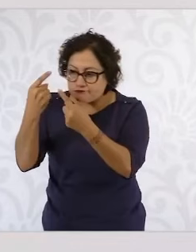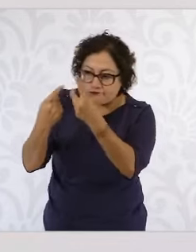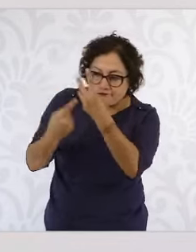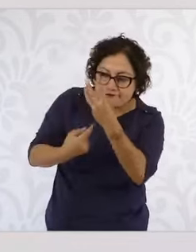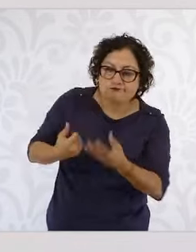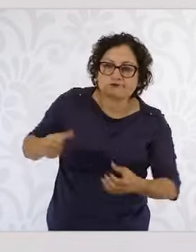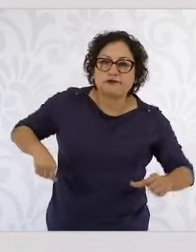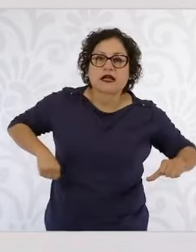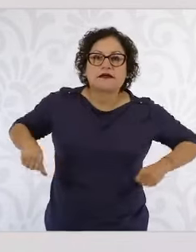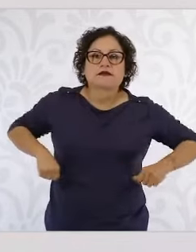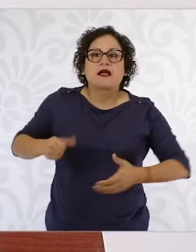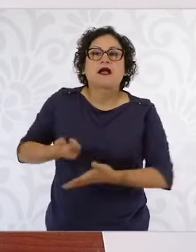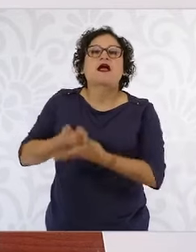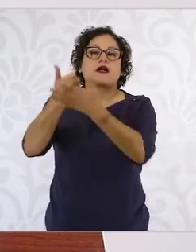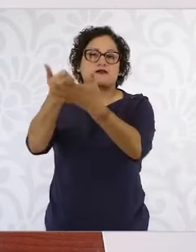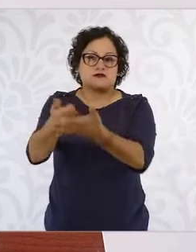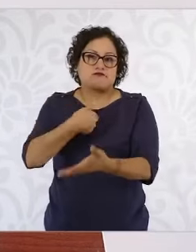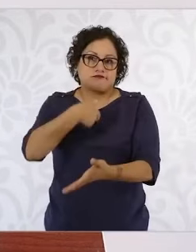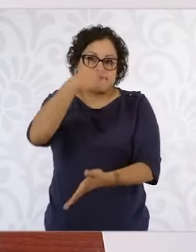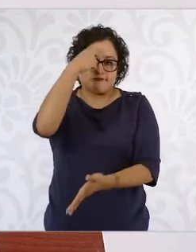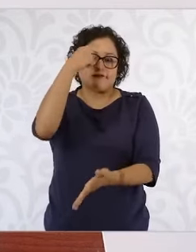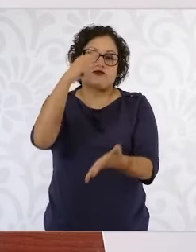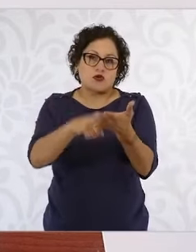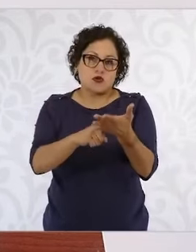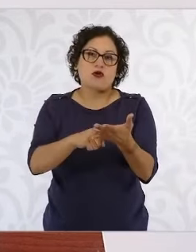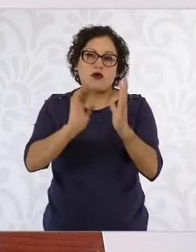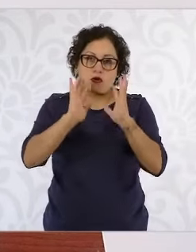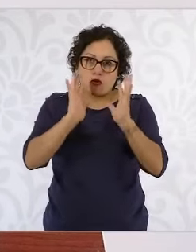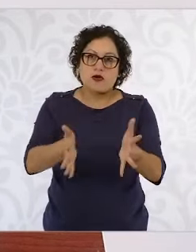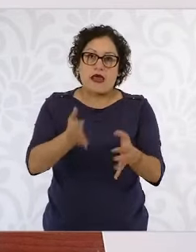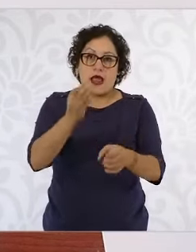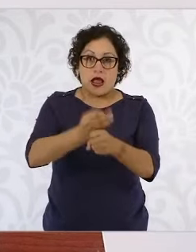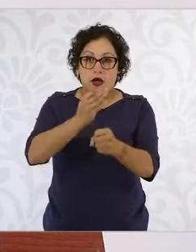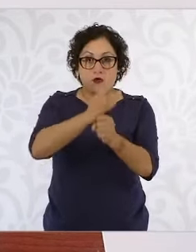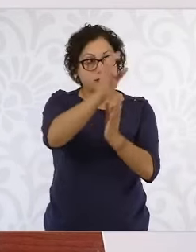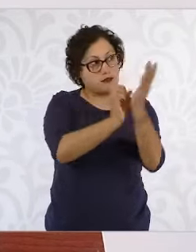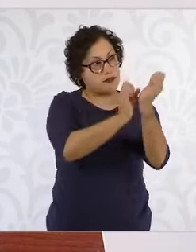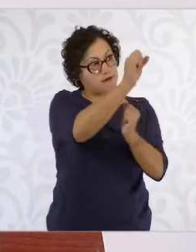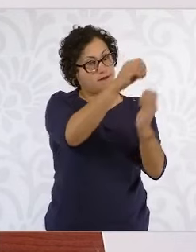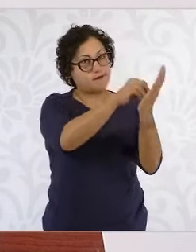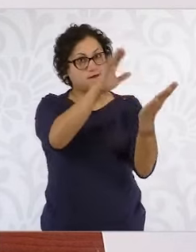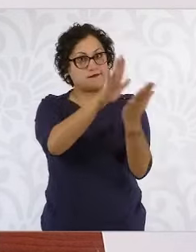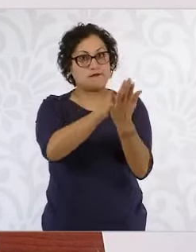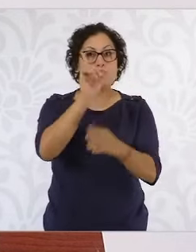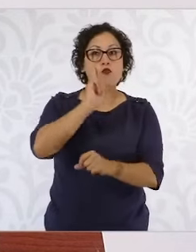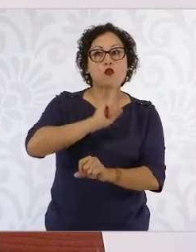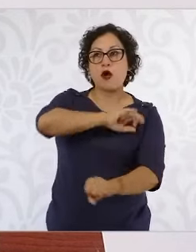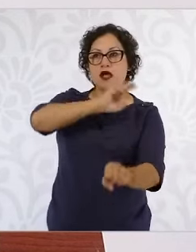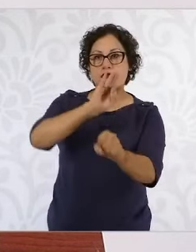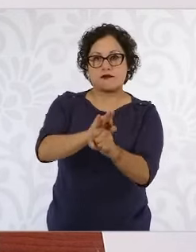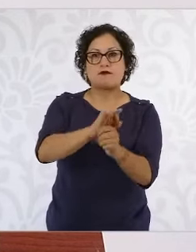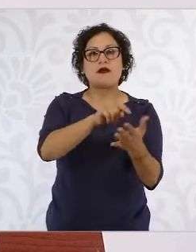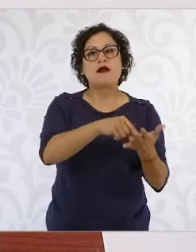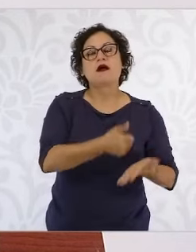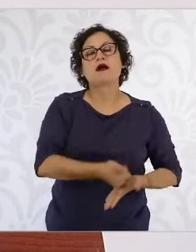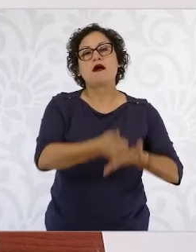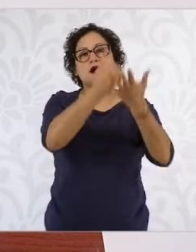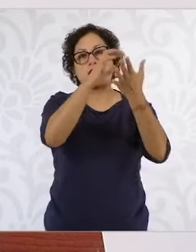reformas que se han presentado en materia constitucional nos van a permitir proponer algunas